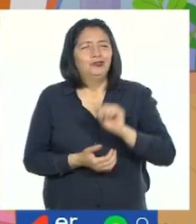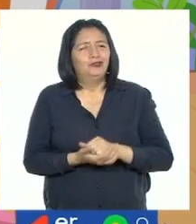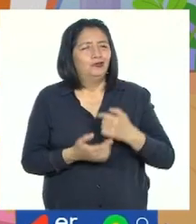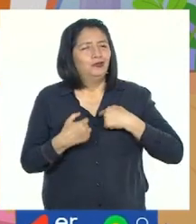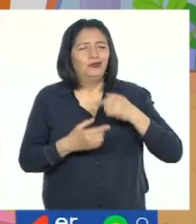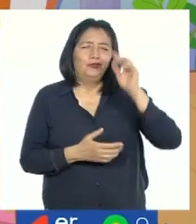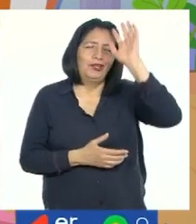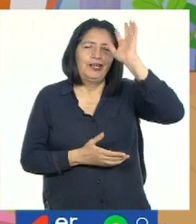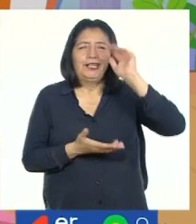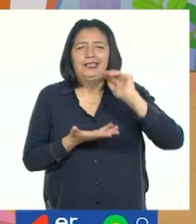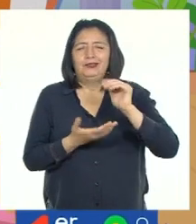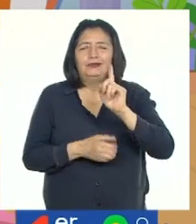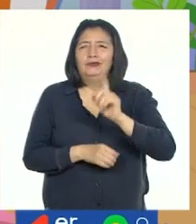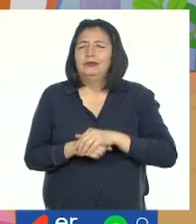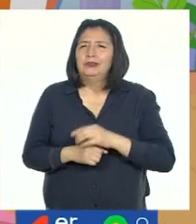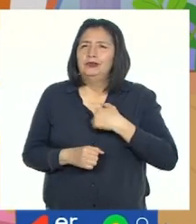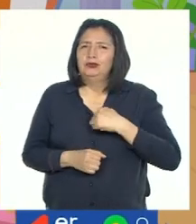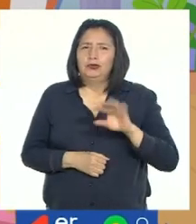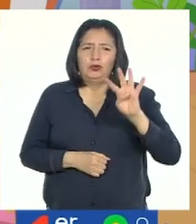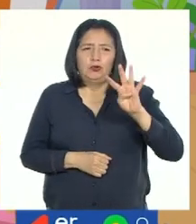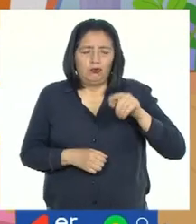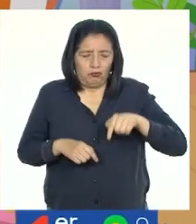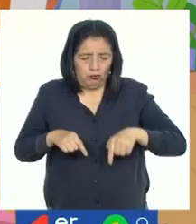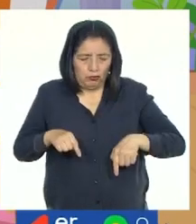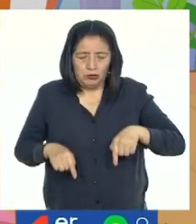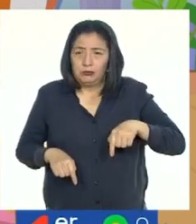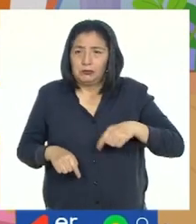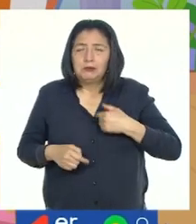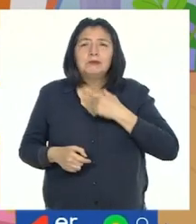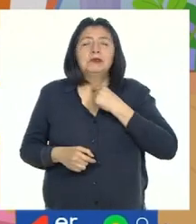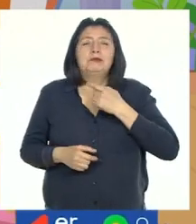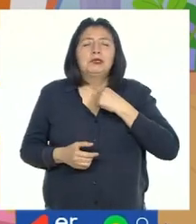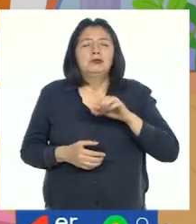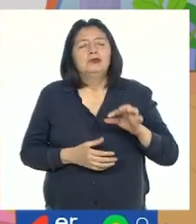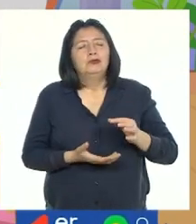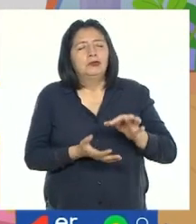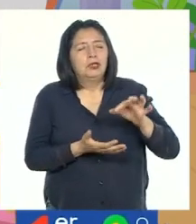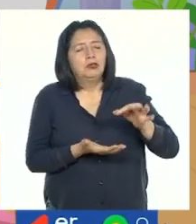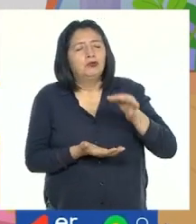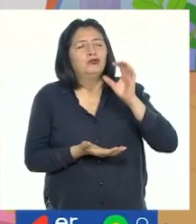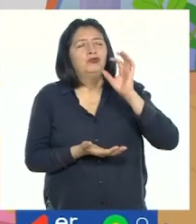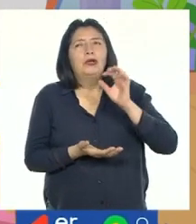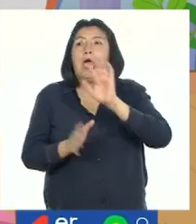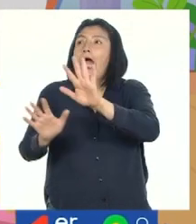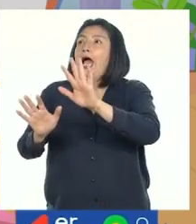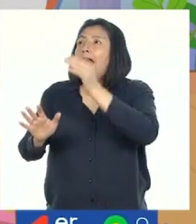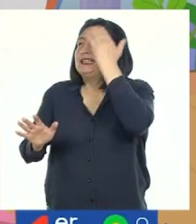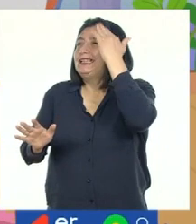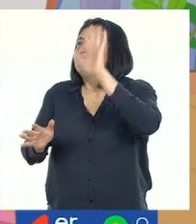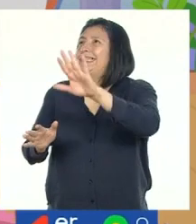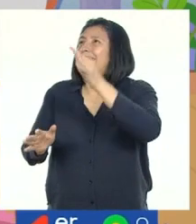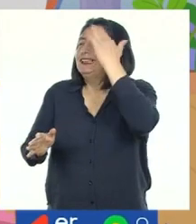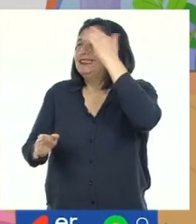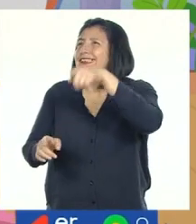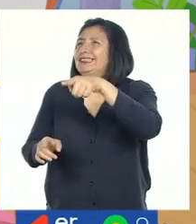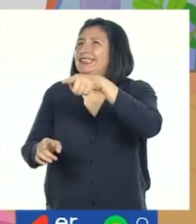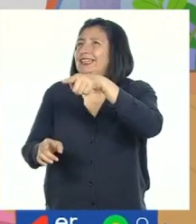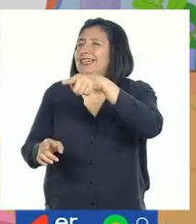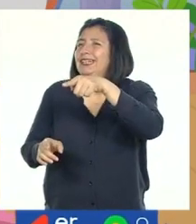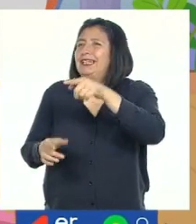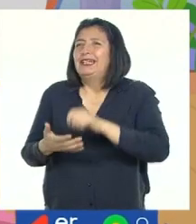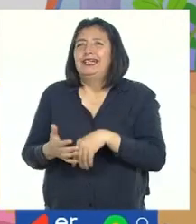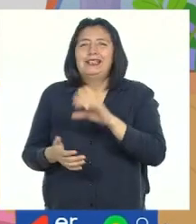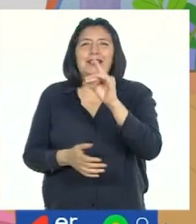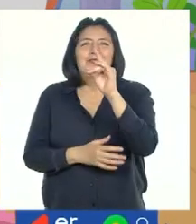no soy gallito. Tengo cuatro patas y me gusta tomar mate de coca. Ya sé, ya sé. Es